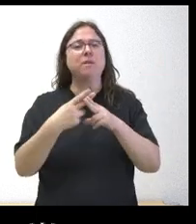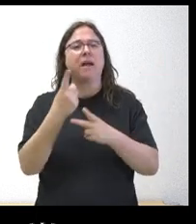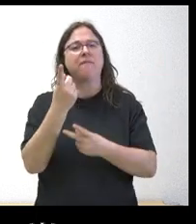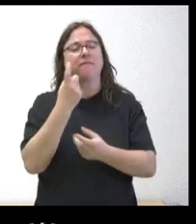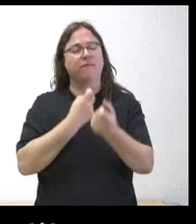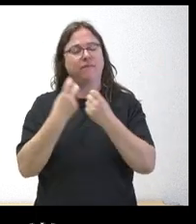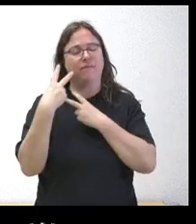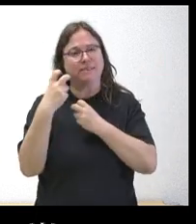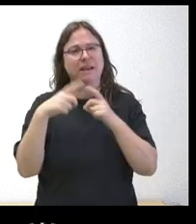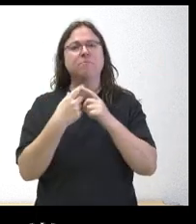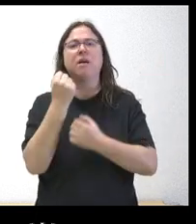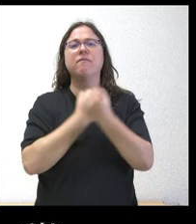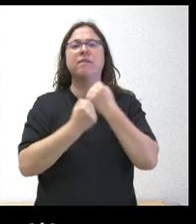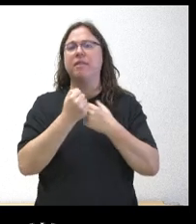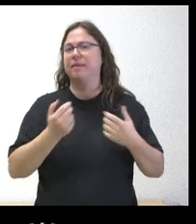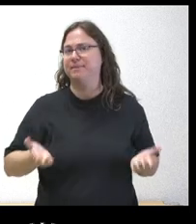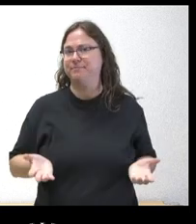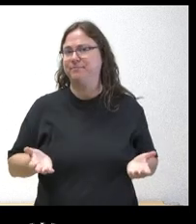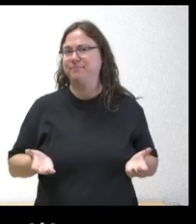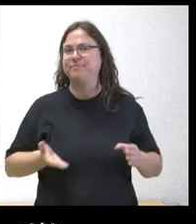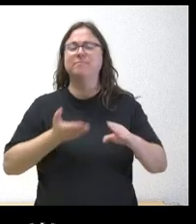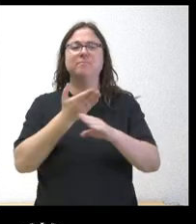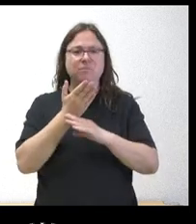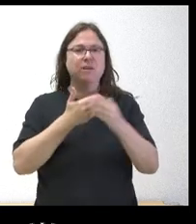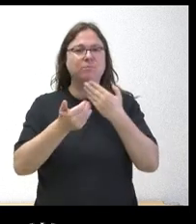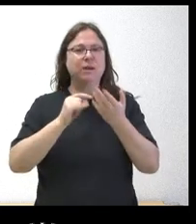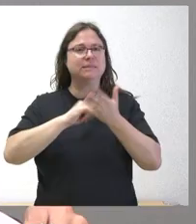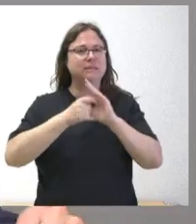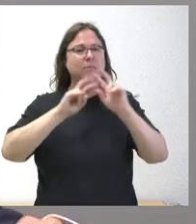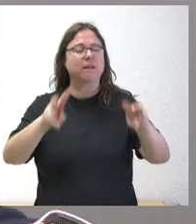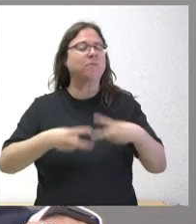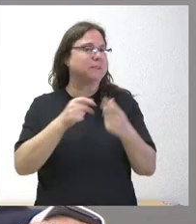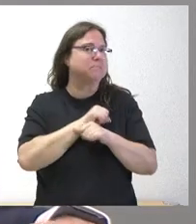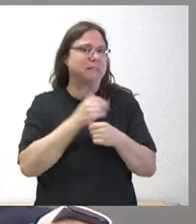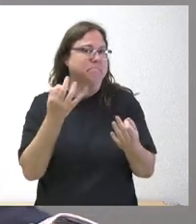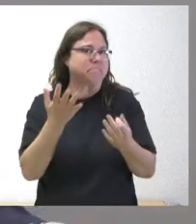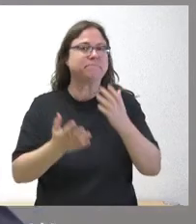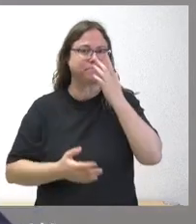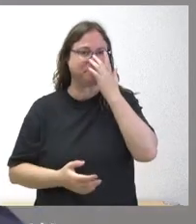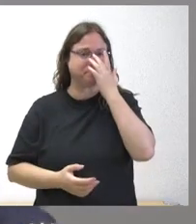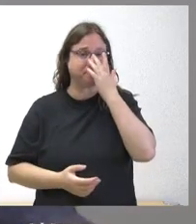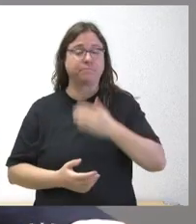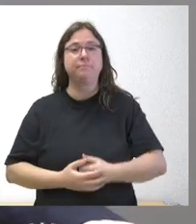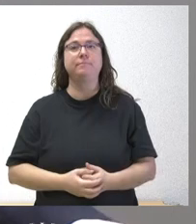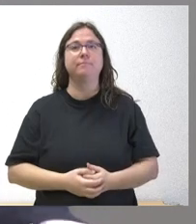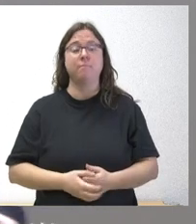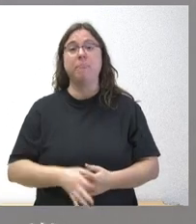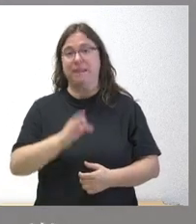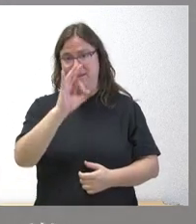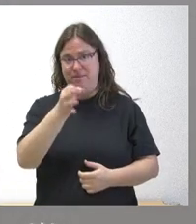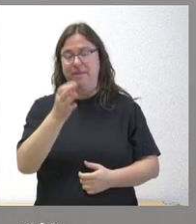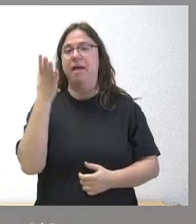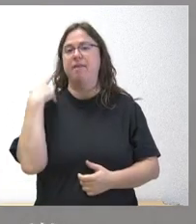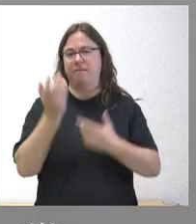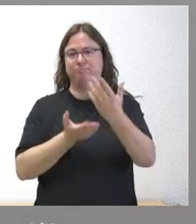con qué esperanza acuden a ellas para una reforma del sistema Pues es verdad que lo planteamos